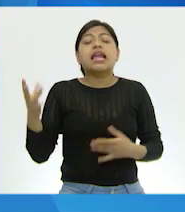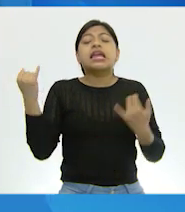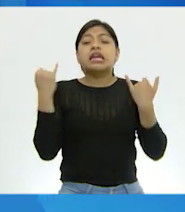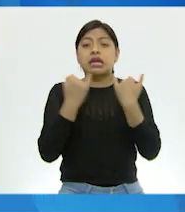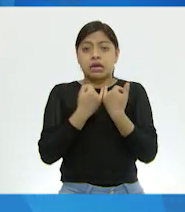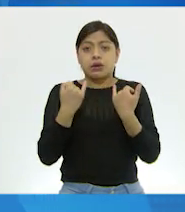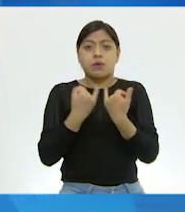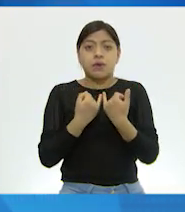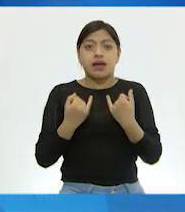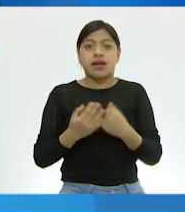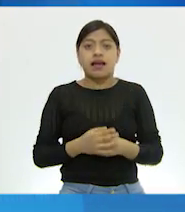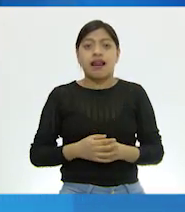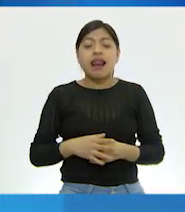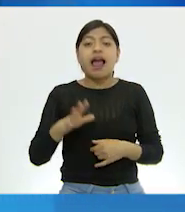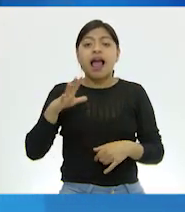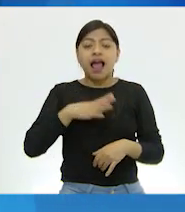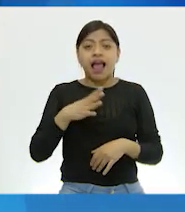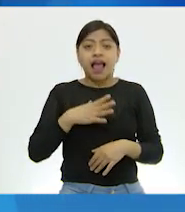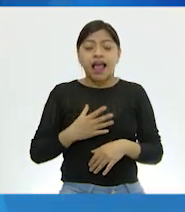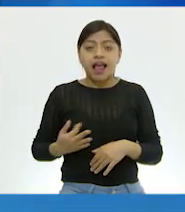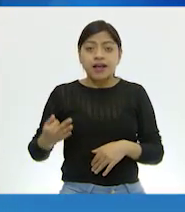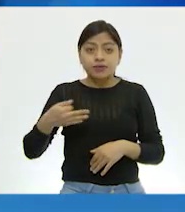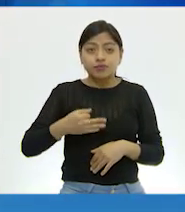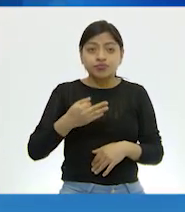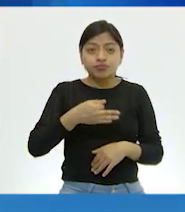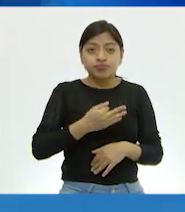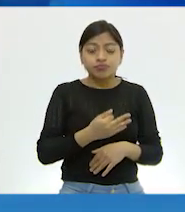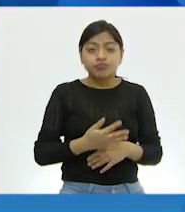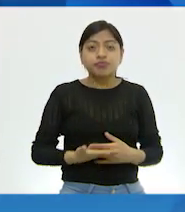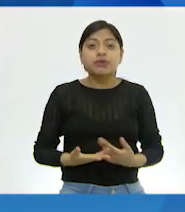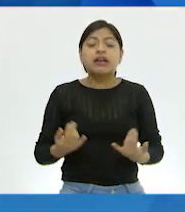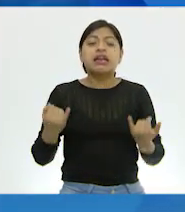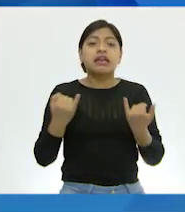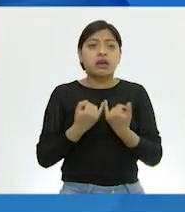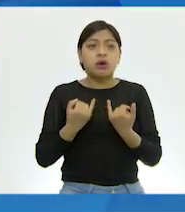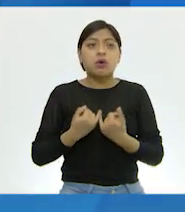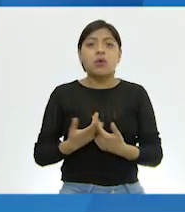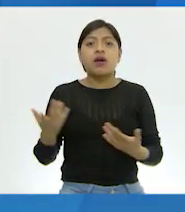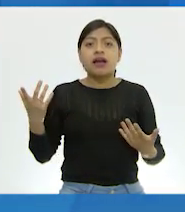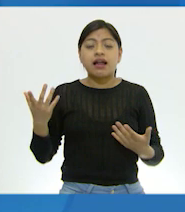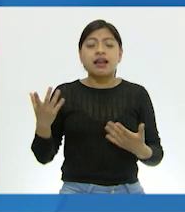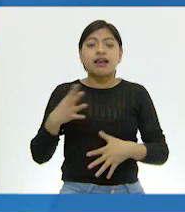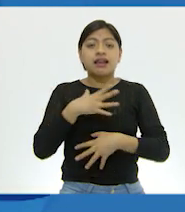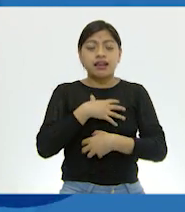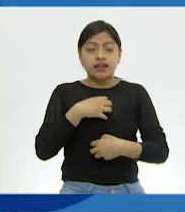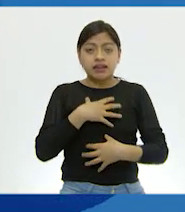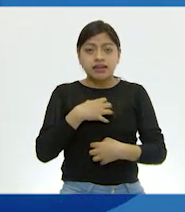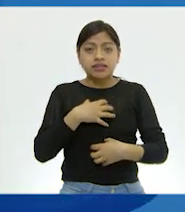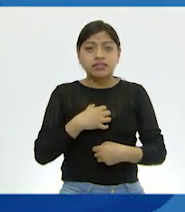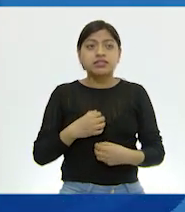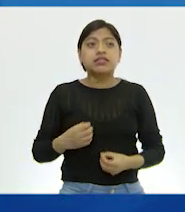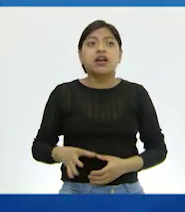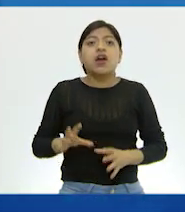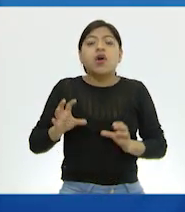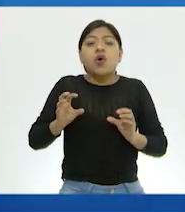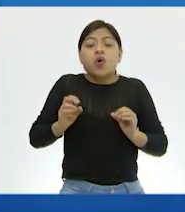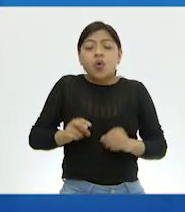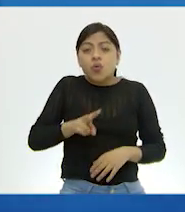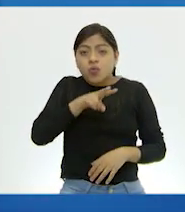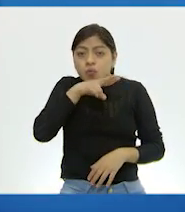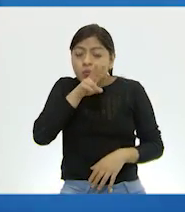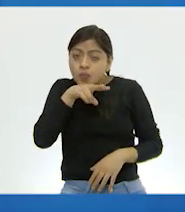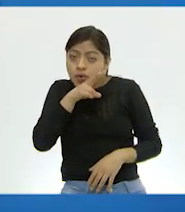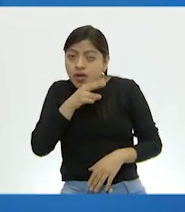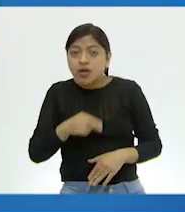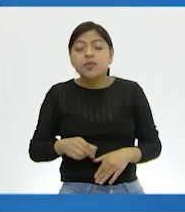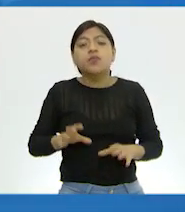puede haber un delfín, por ejemplo, mamíferos como el mono o reptiles como la serpiente o las